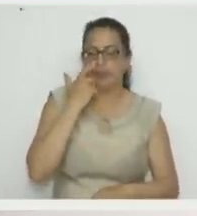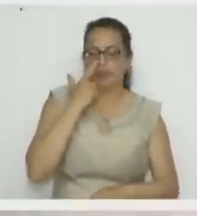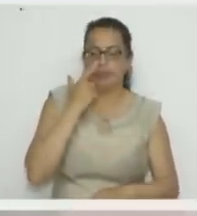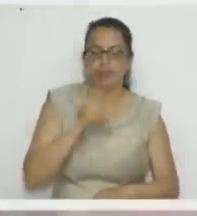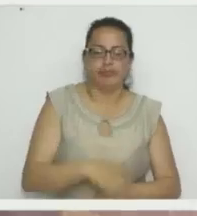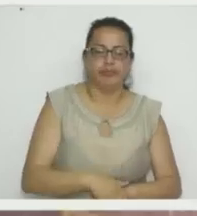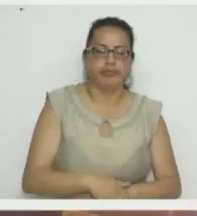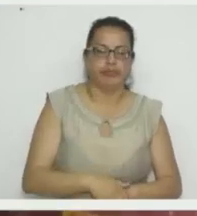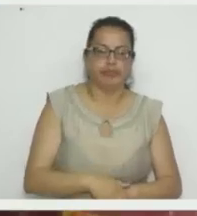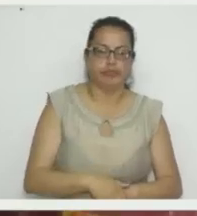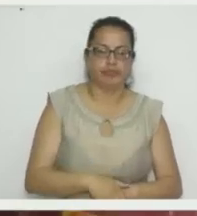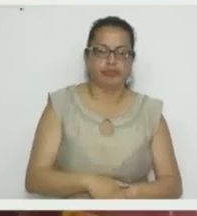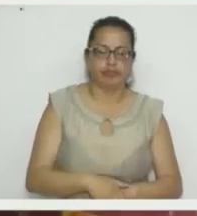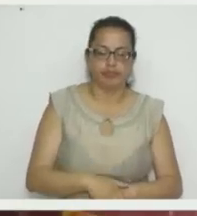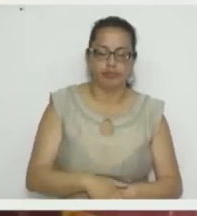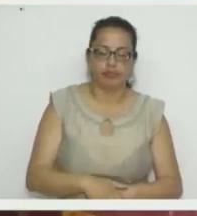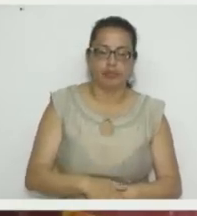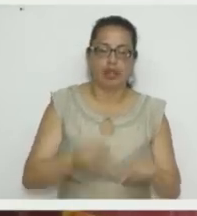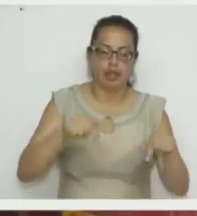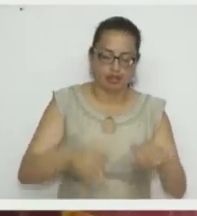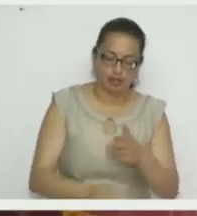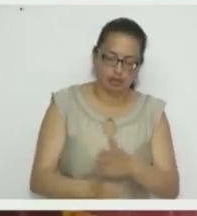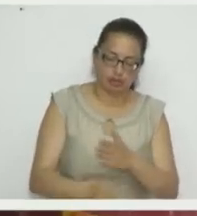Listo. Bueno, acá seguimos difuminando.